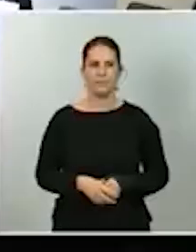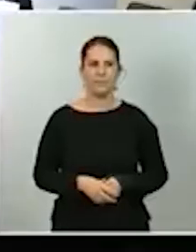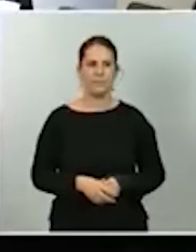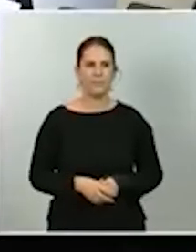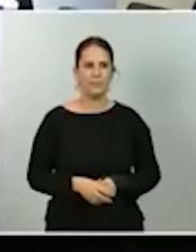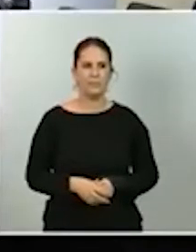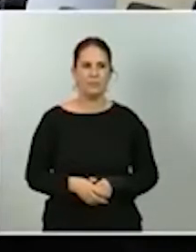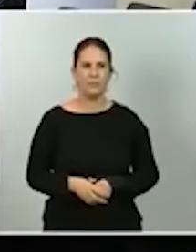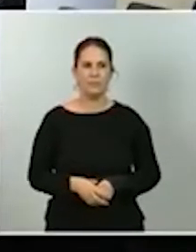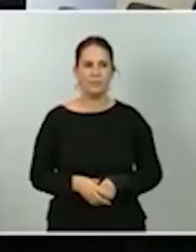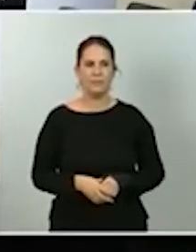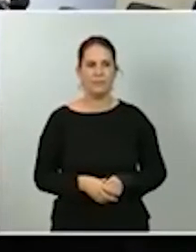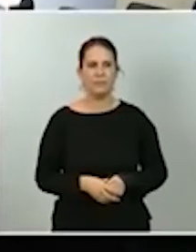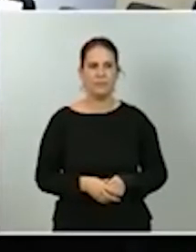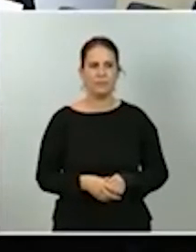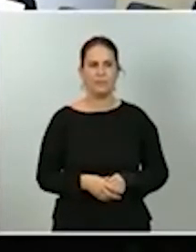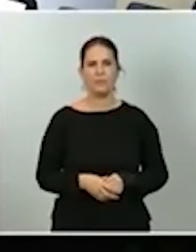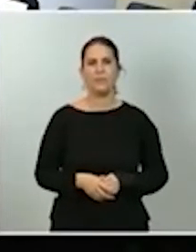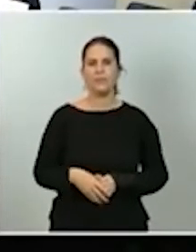Juan Carlos Merino, de La Vanguardia.